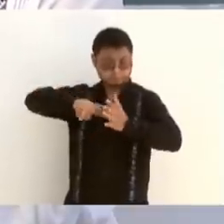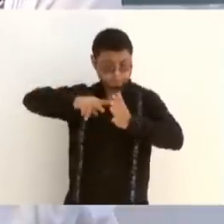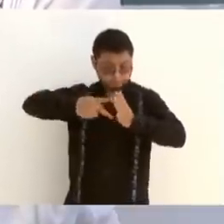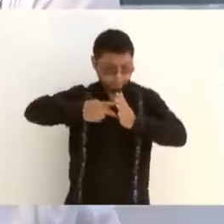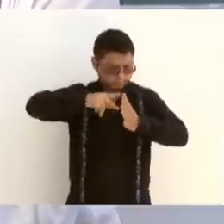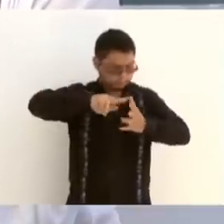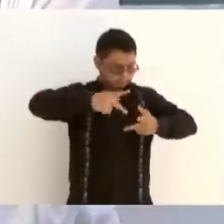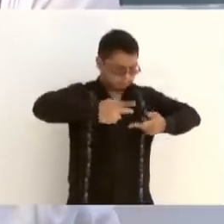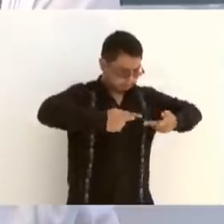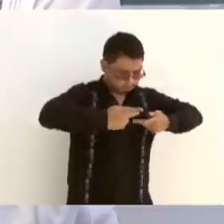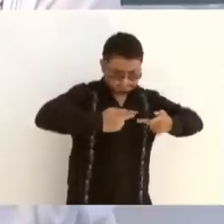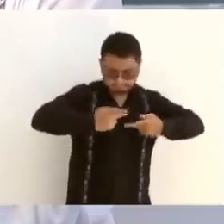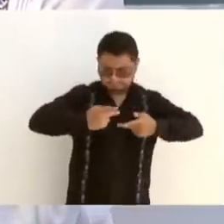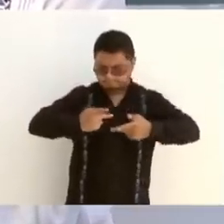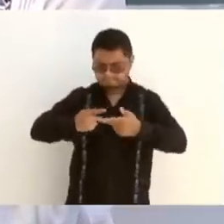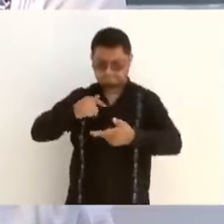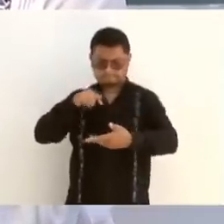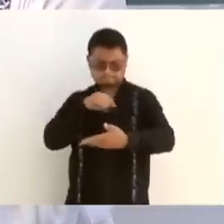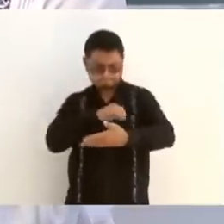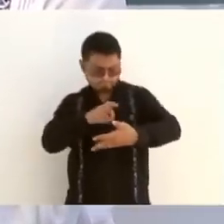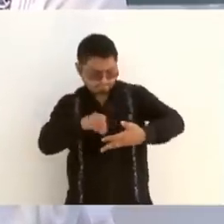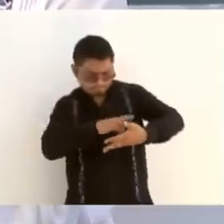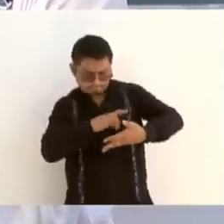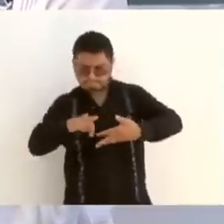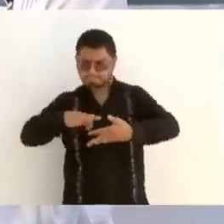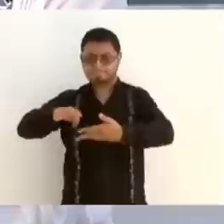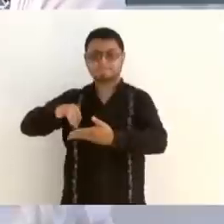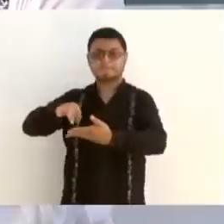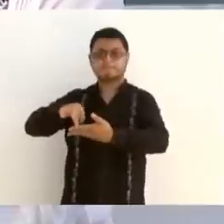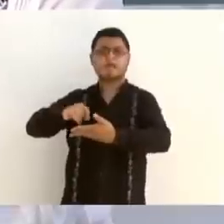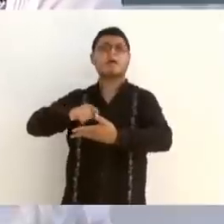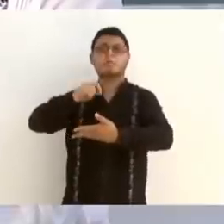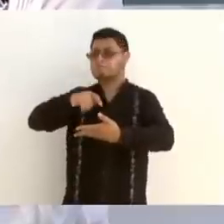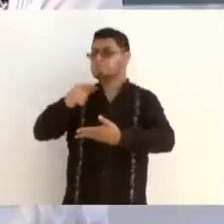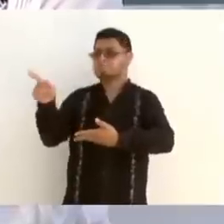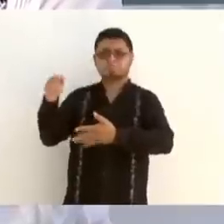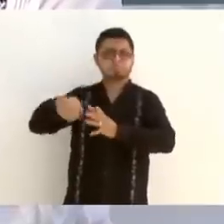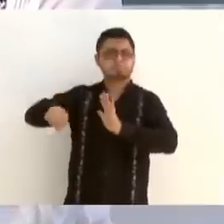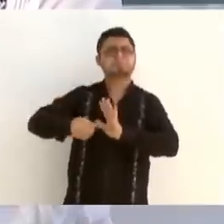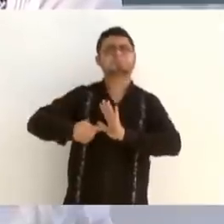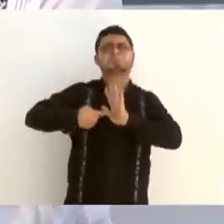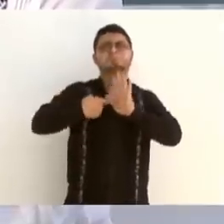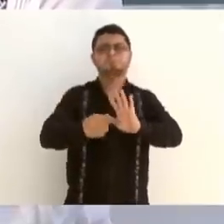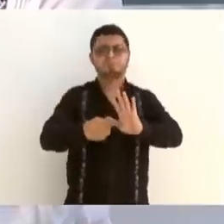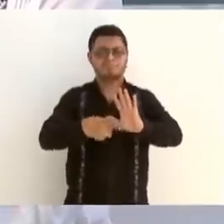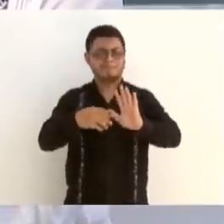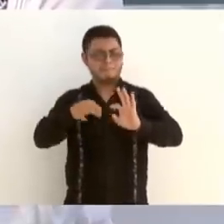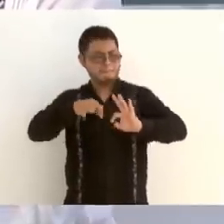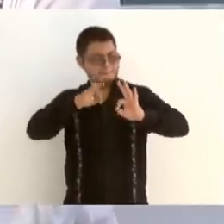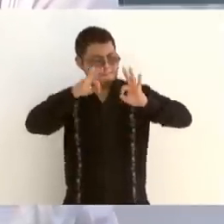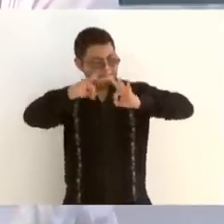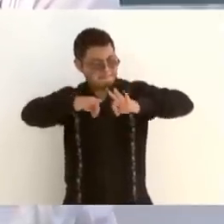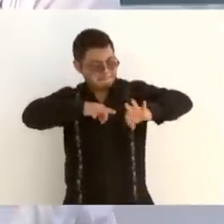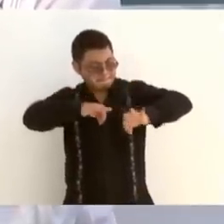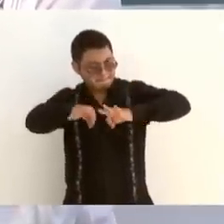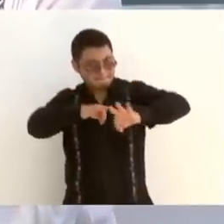de que trabajan bien y